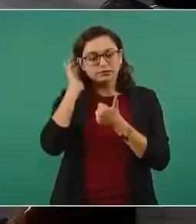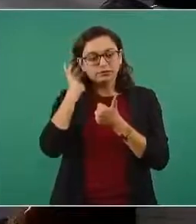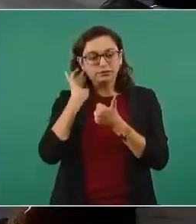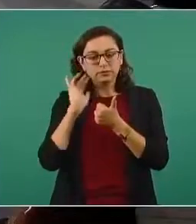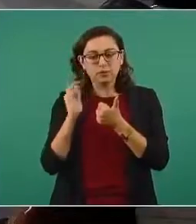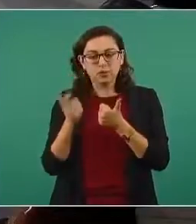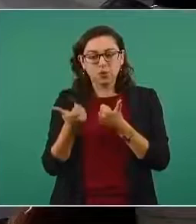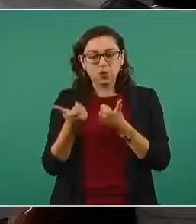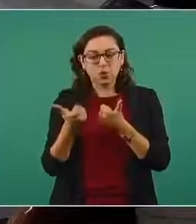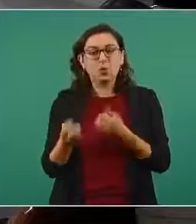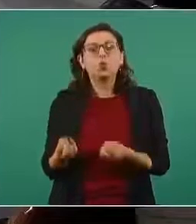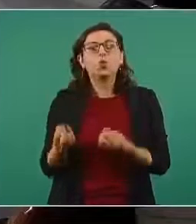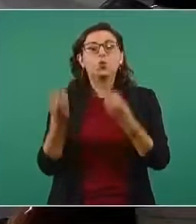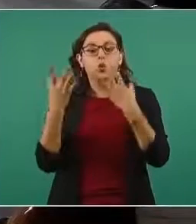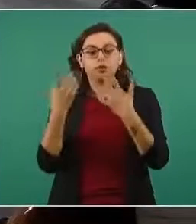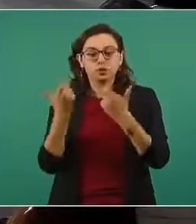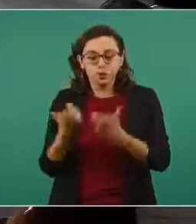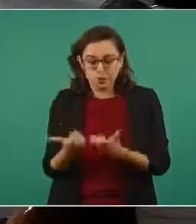sacarlos